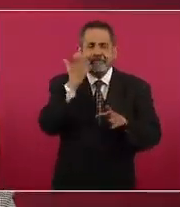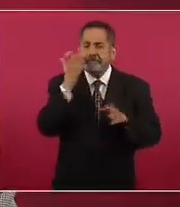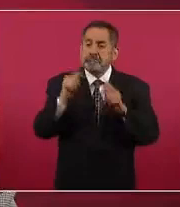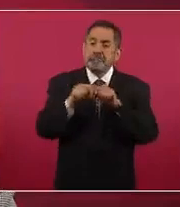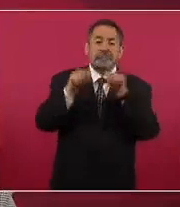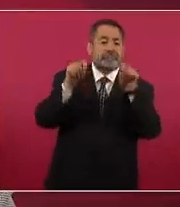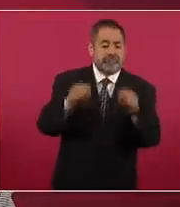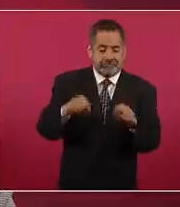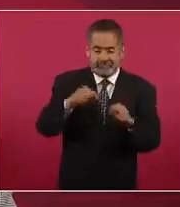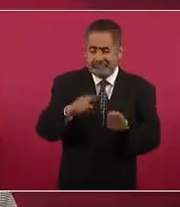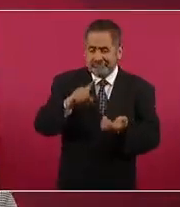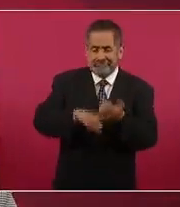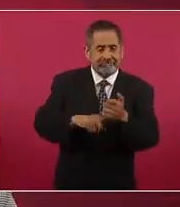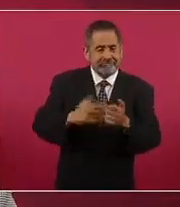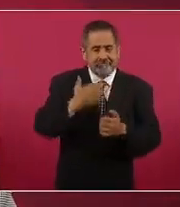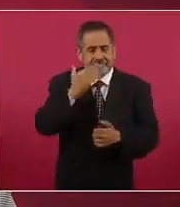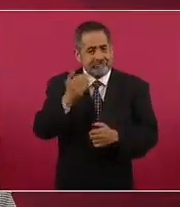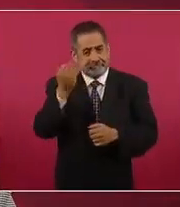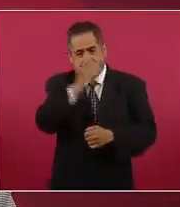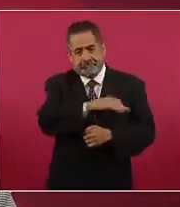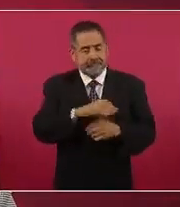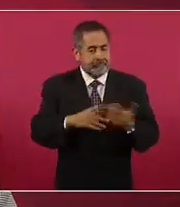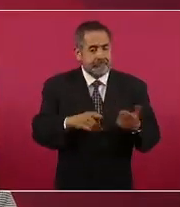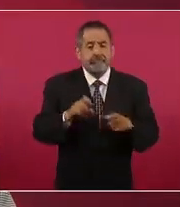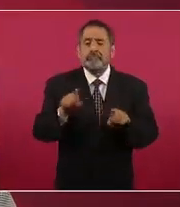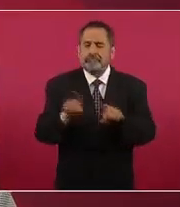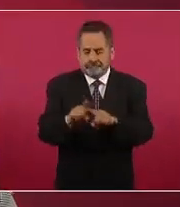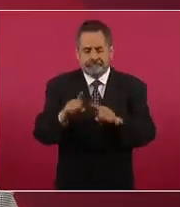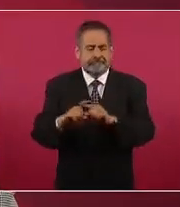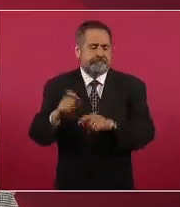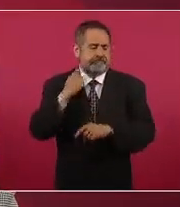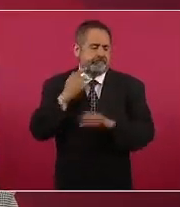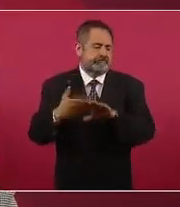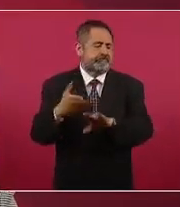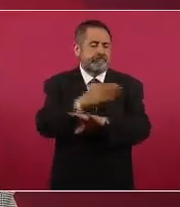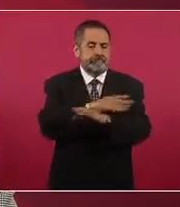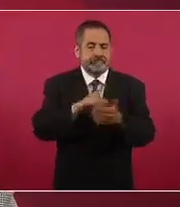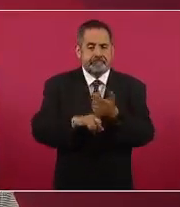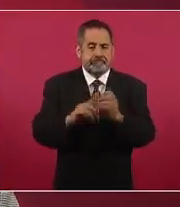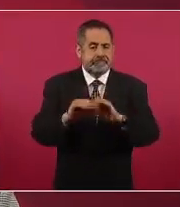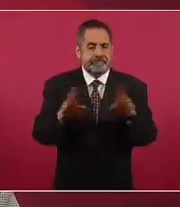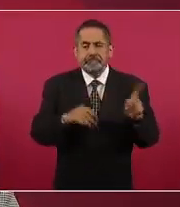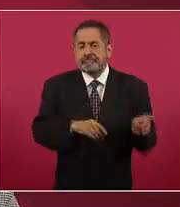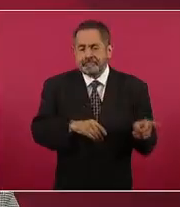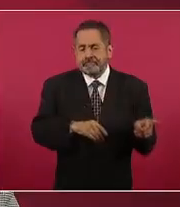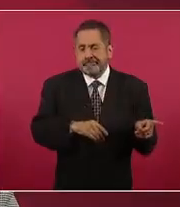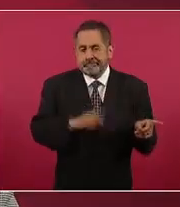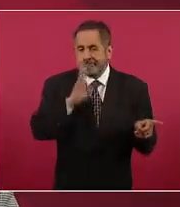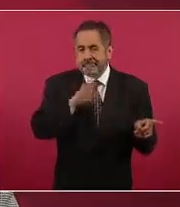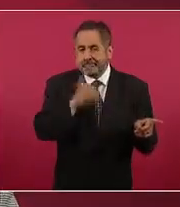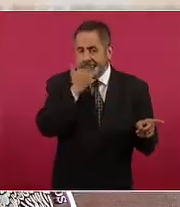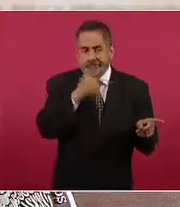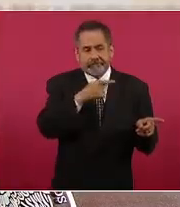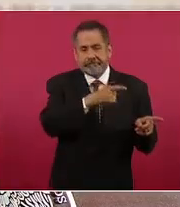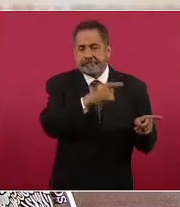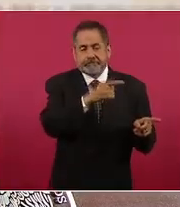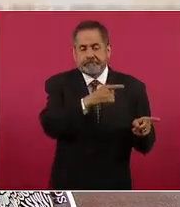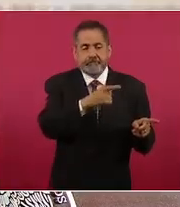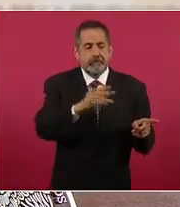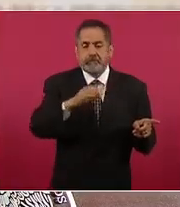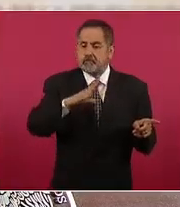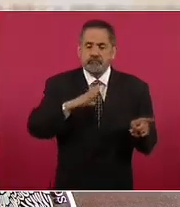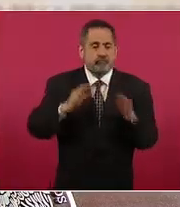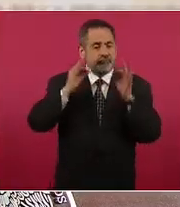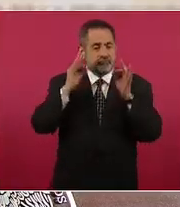anteriormente lo hizo más claro, más amplio, por una posible usurpación de